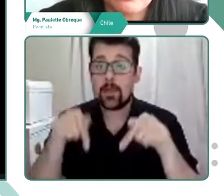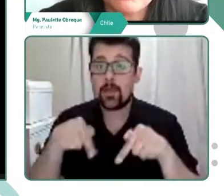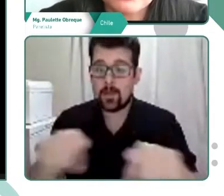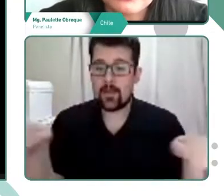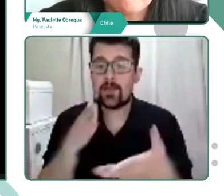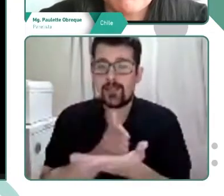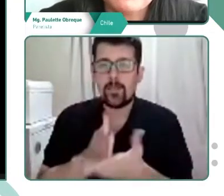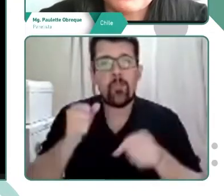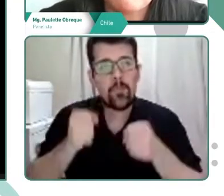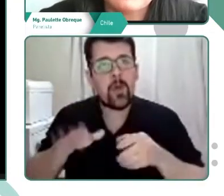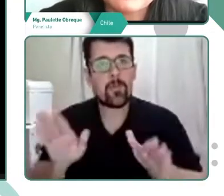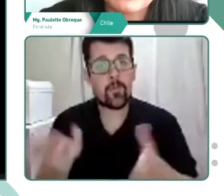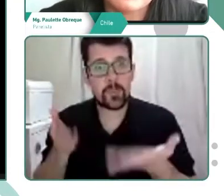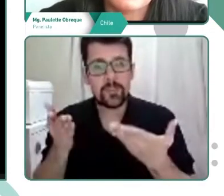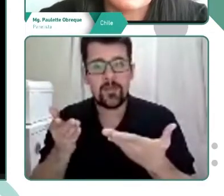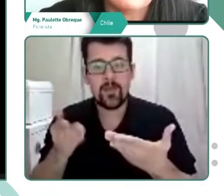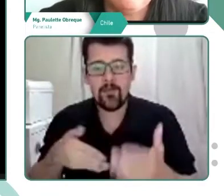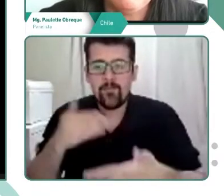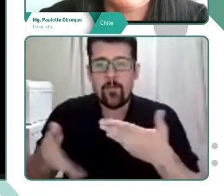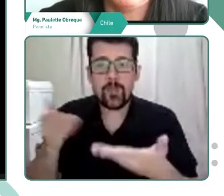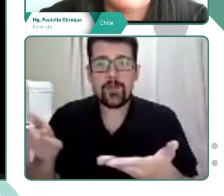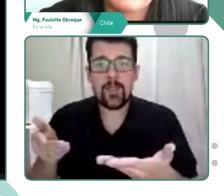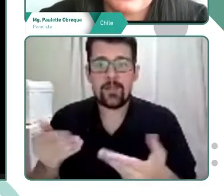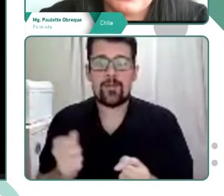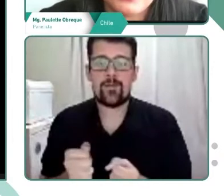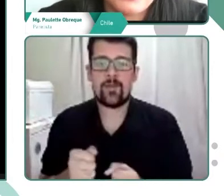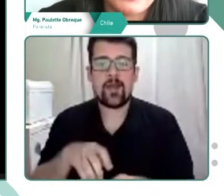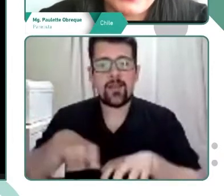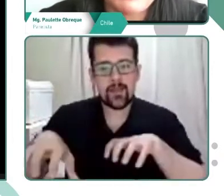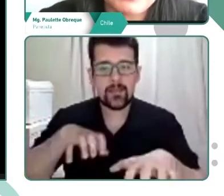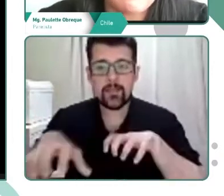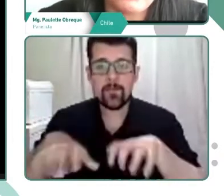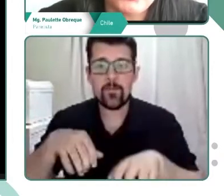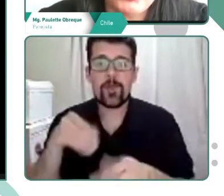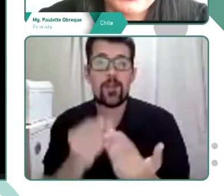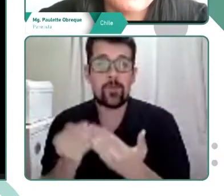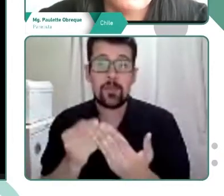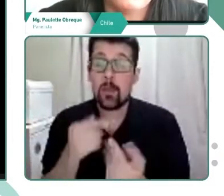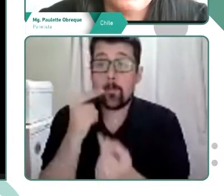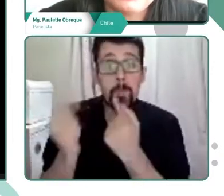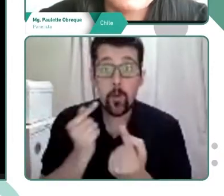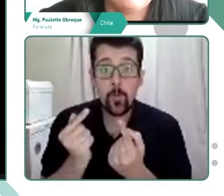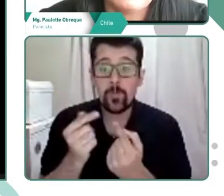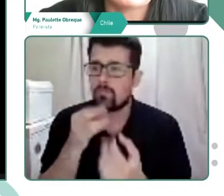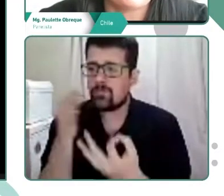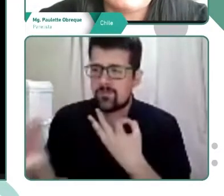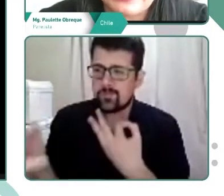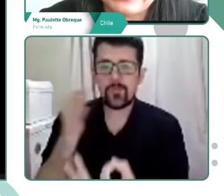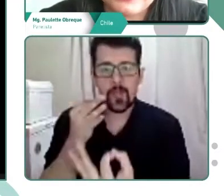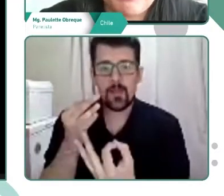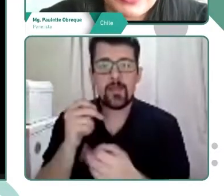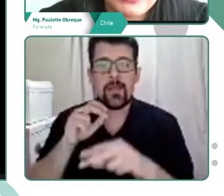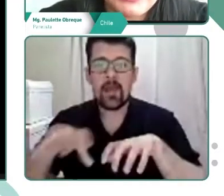potenciados por los docentes fomentando el aprendizaje activo del estudiante, mediante preguntas, discusiones y actividades